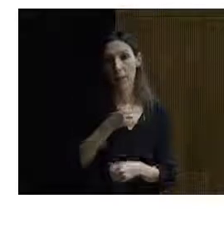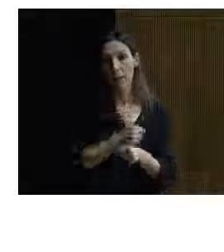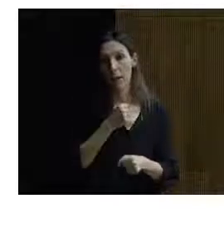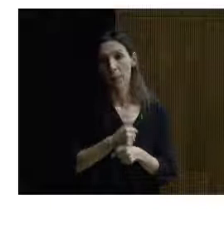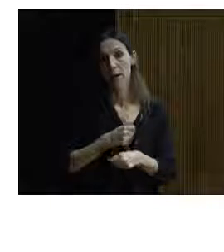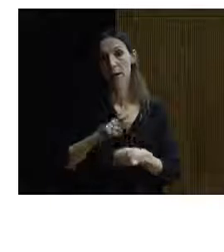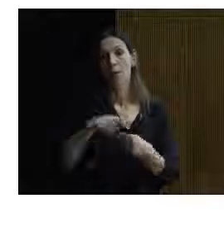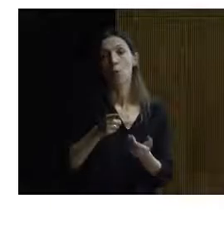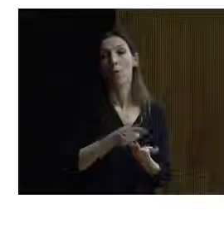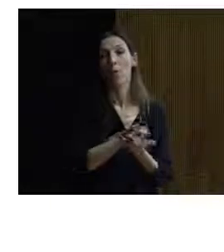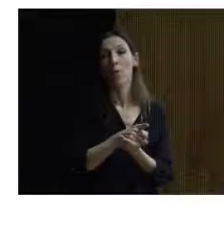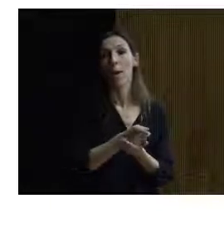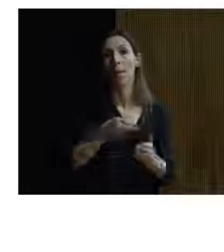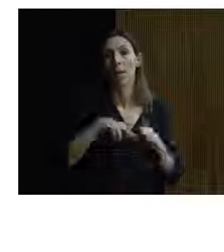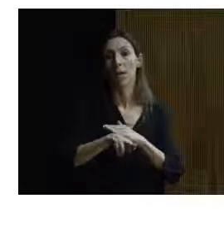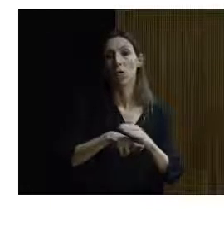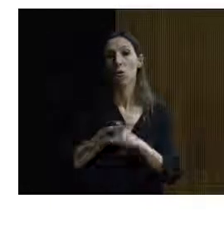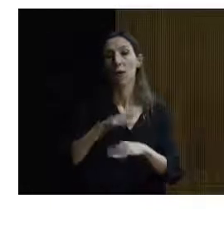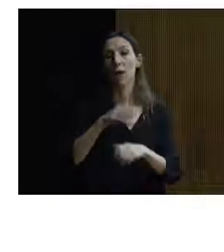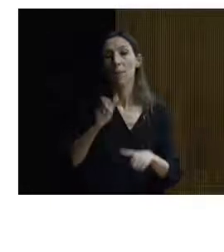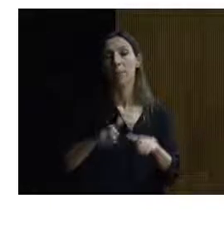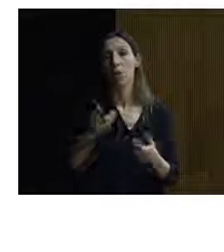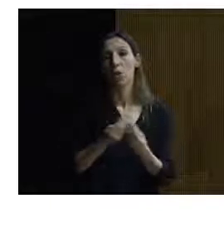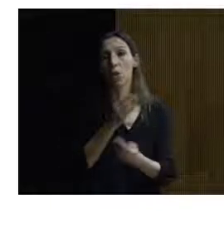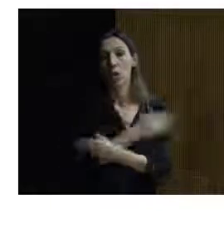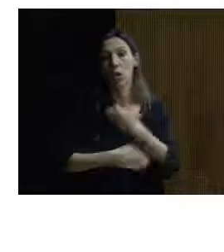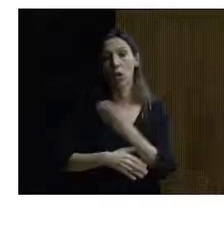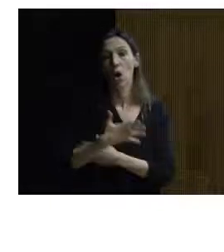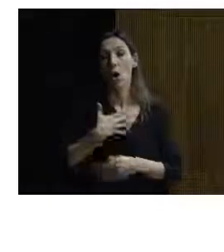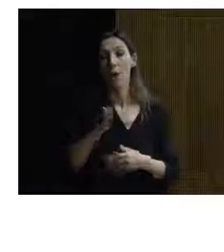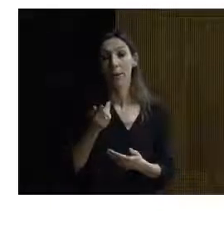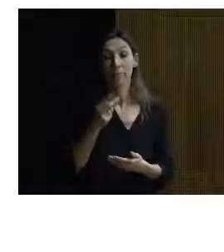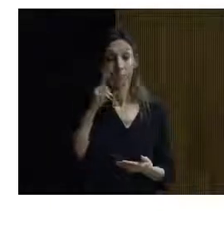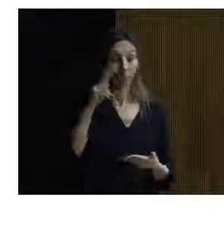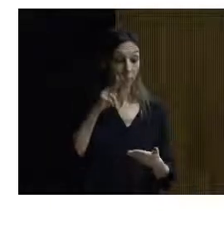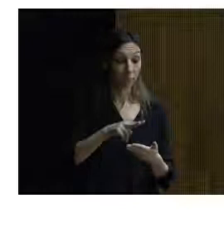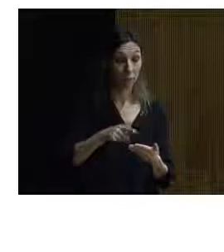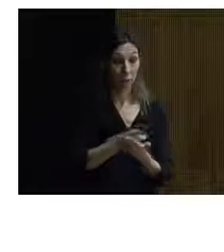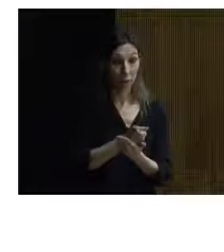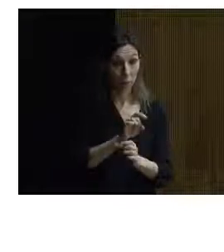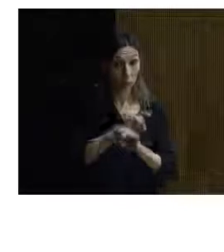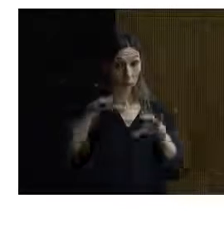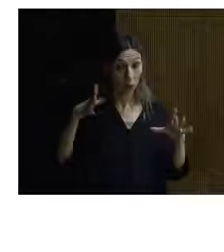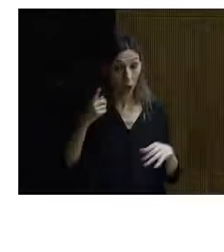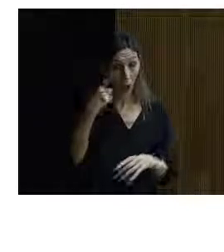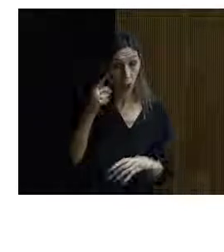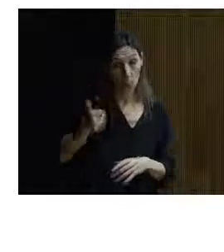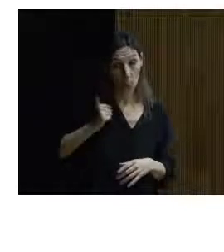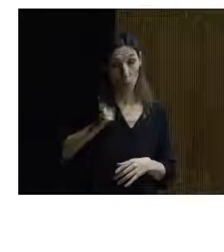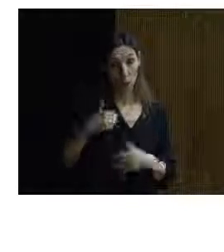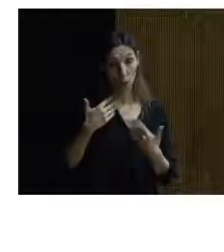establecía en un mapa de recursos para que las personas con discapacidad tuviesen la opción de, en un mapa muy claro, ver qué oportunidades tenían.